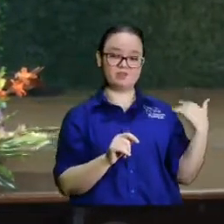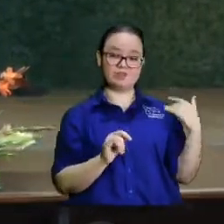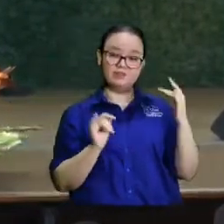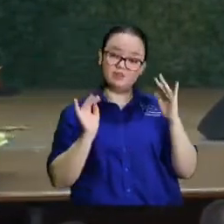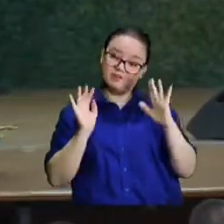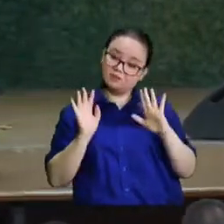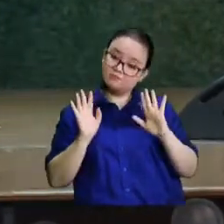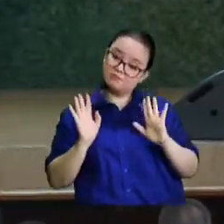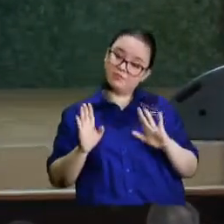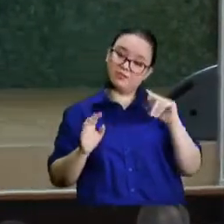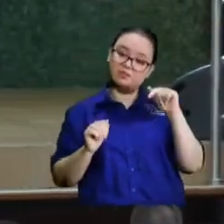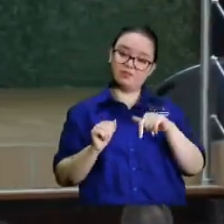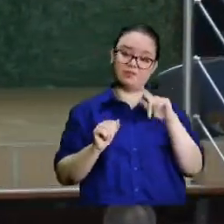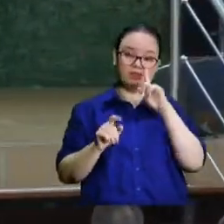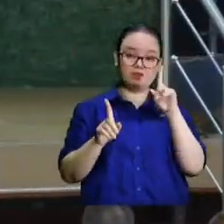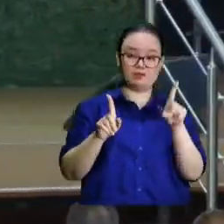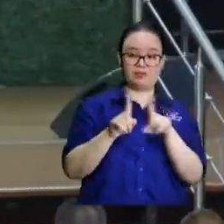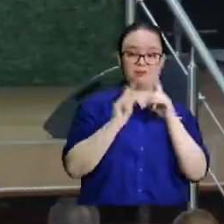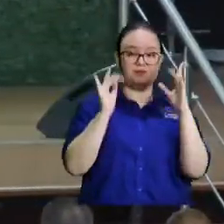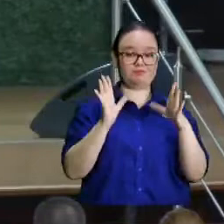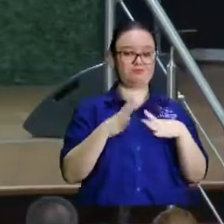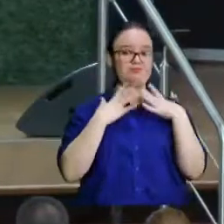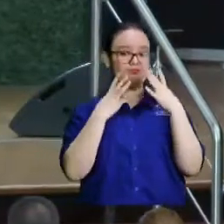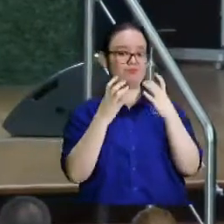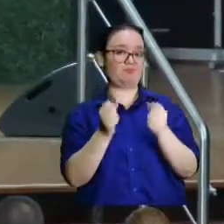si han venido con más fuerza últimamente.